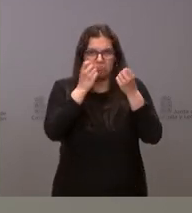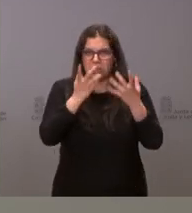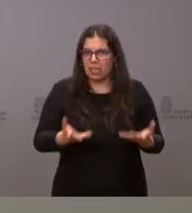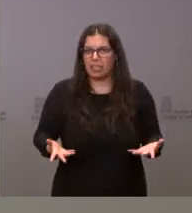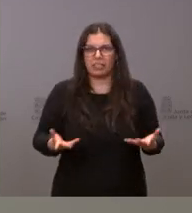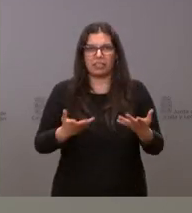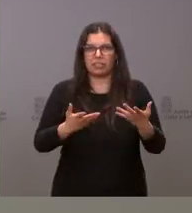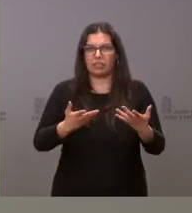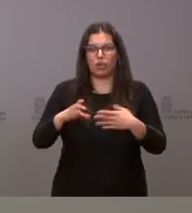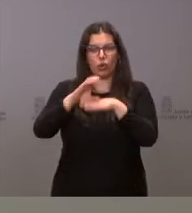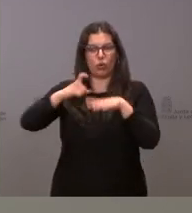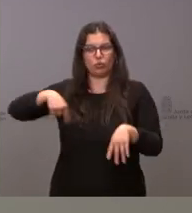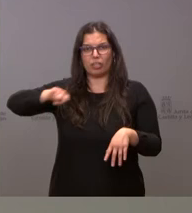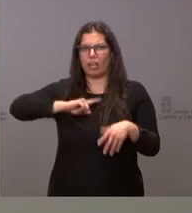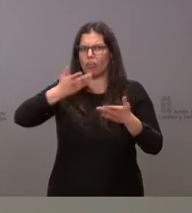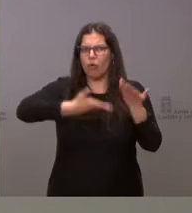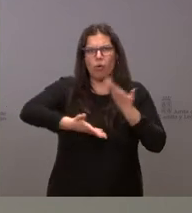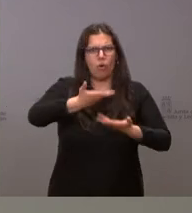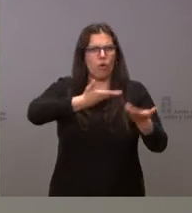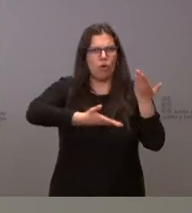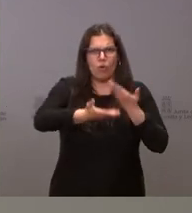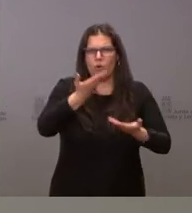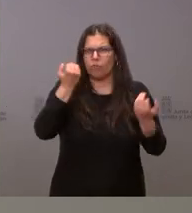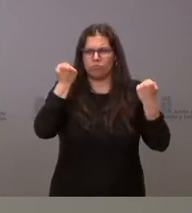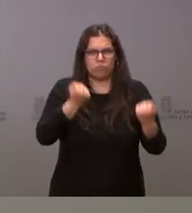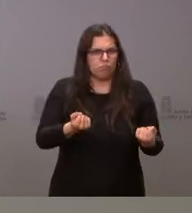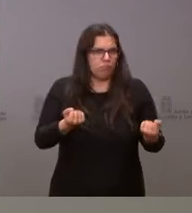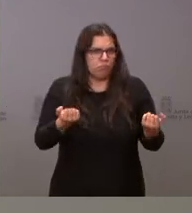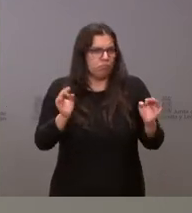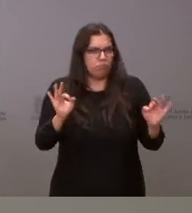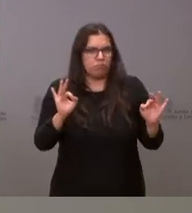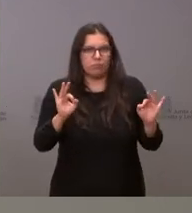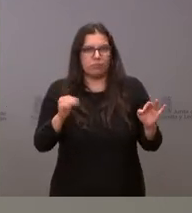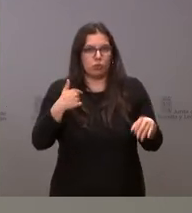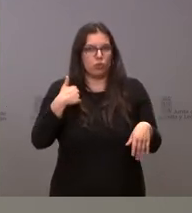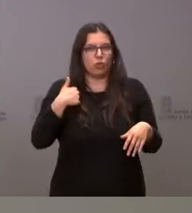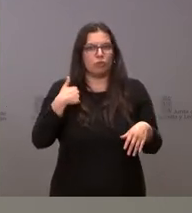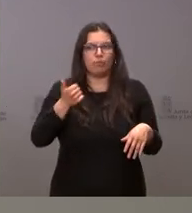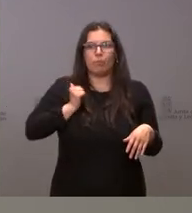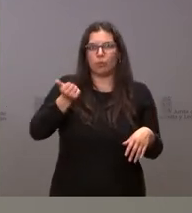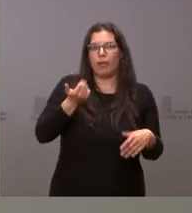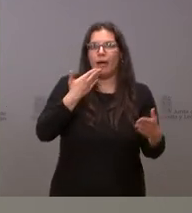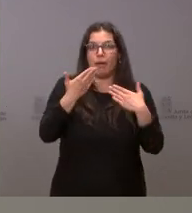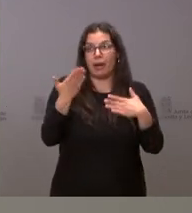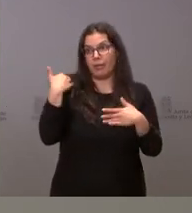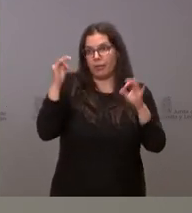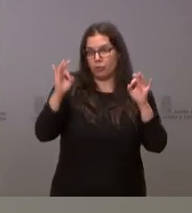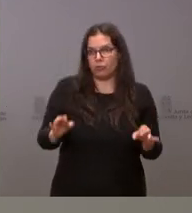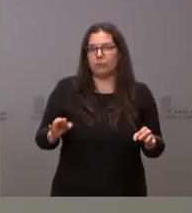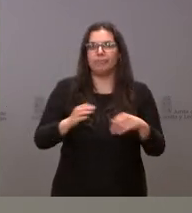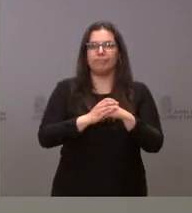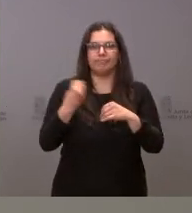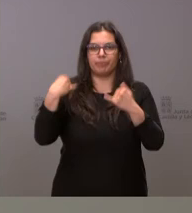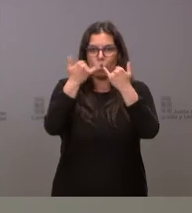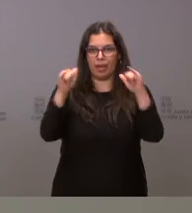Vamos a seguir desde la consejería colaborando intensamente con ellos. O sea, yo he tenido ocasión de hablar con, evidentemente, ayer en la toma de